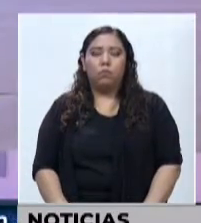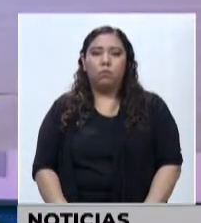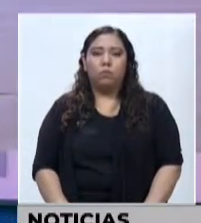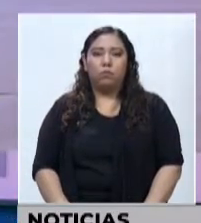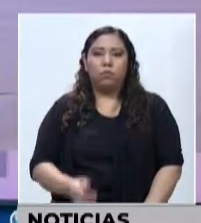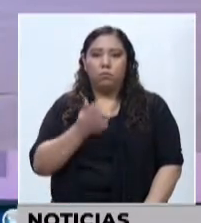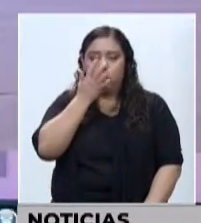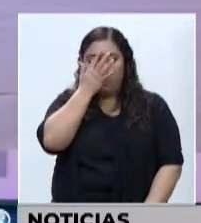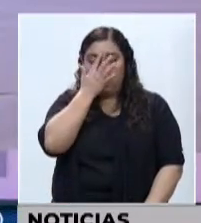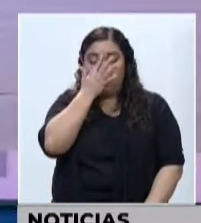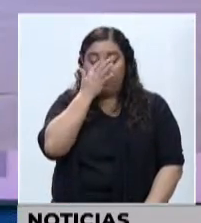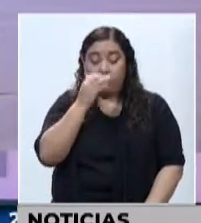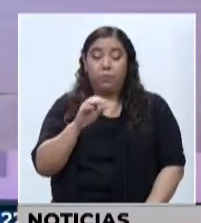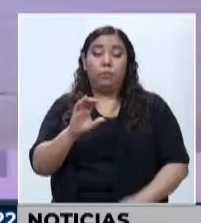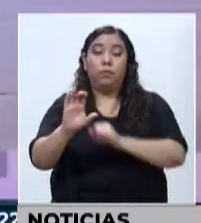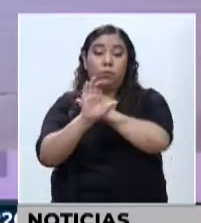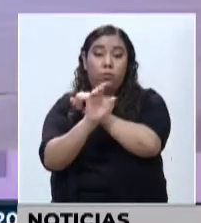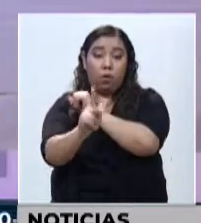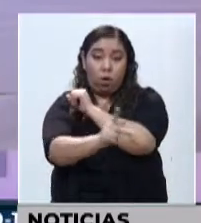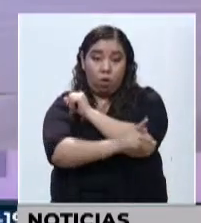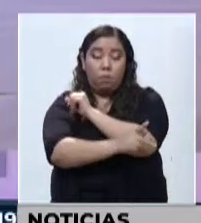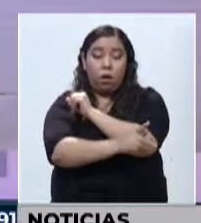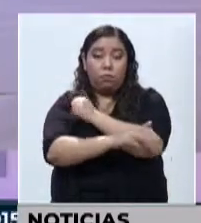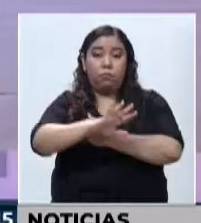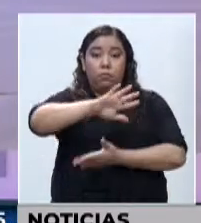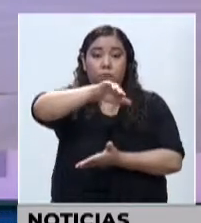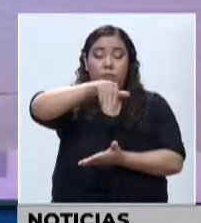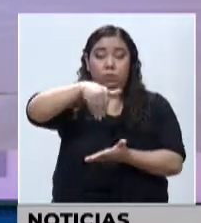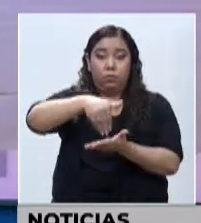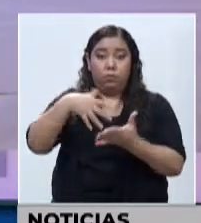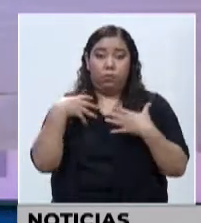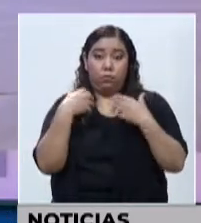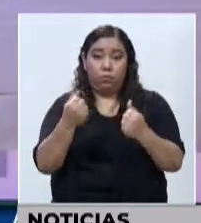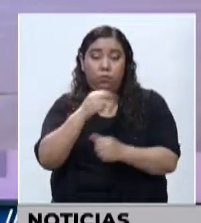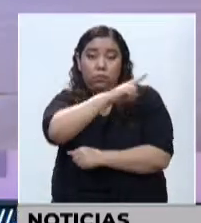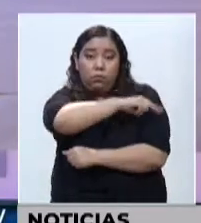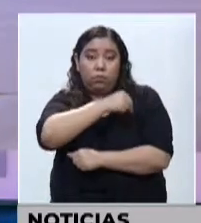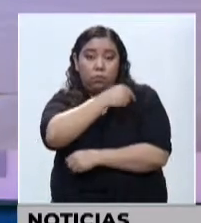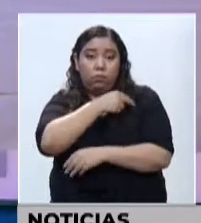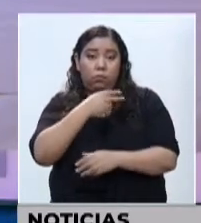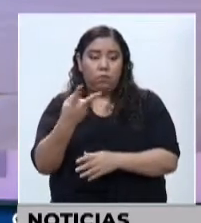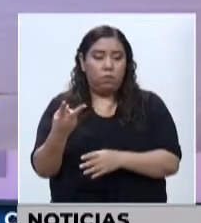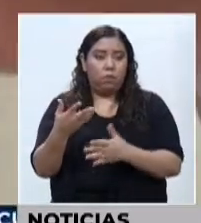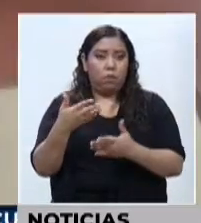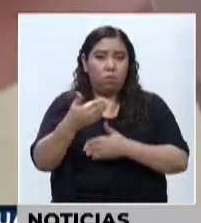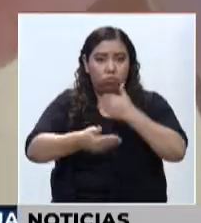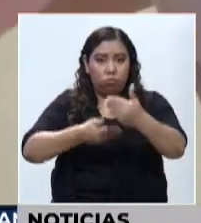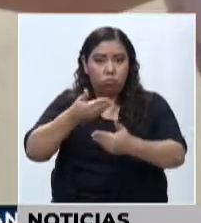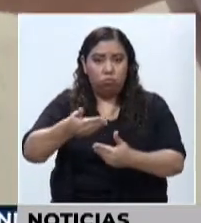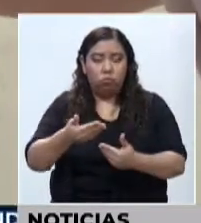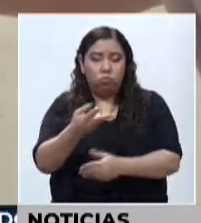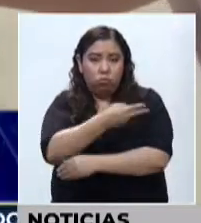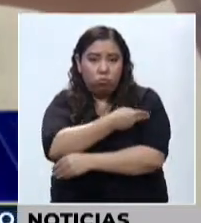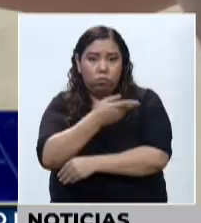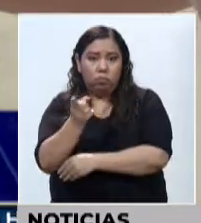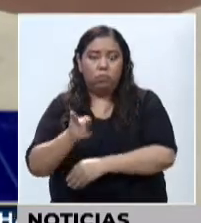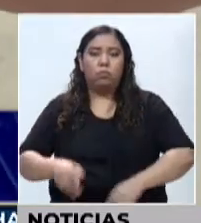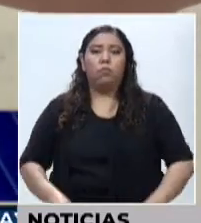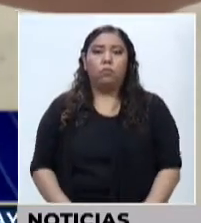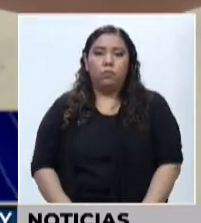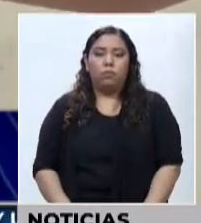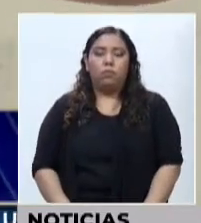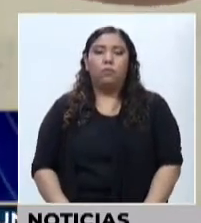En el Policlínico de Santa Rosa de Copán se continúa con la vacunación contra el COVID-19. El Policlínico Vicente